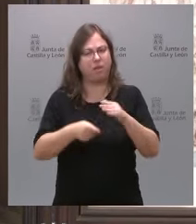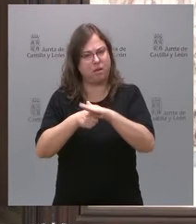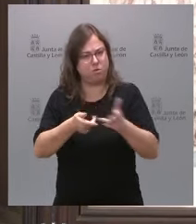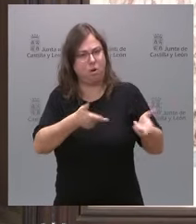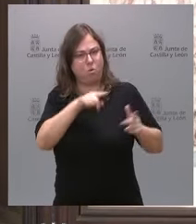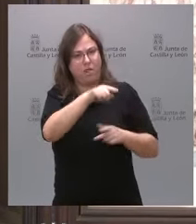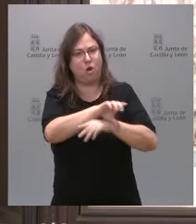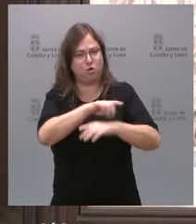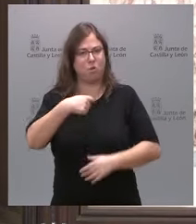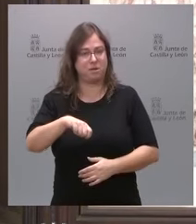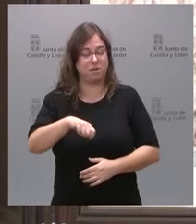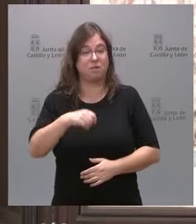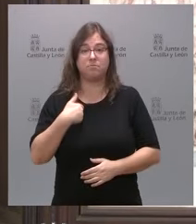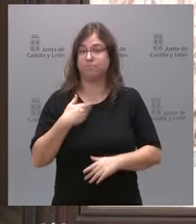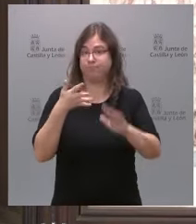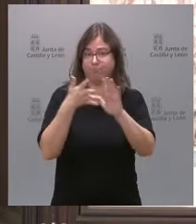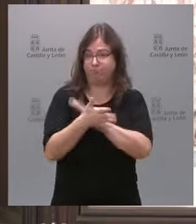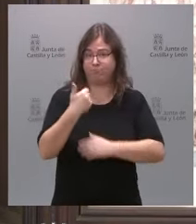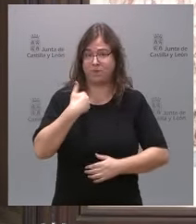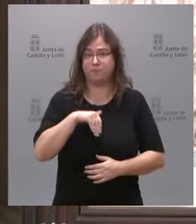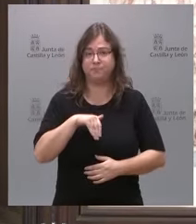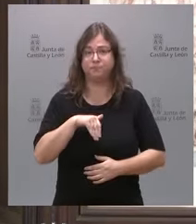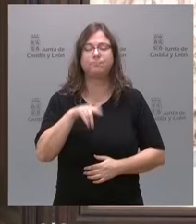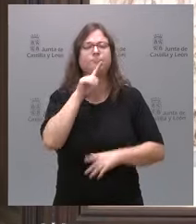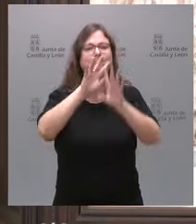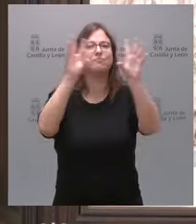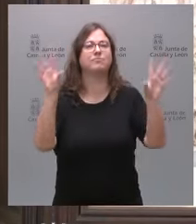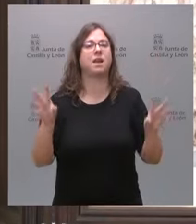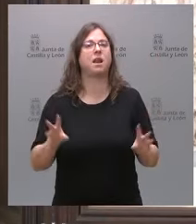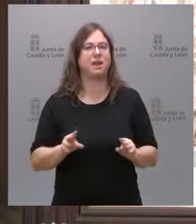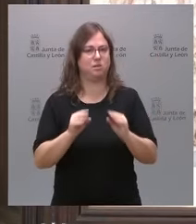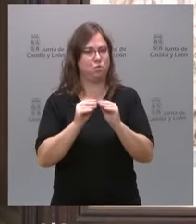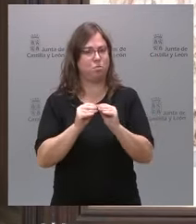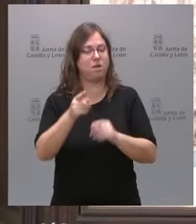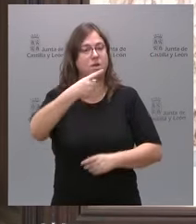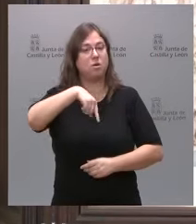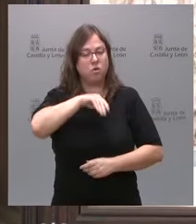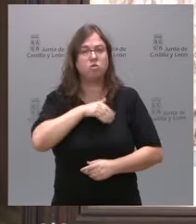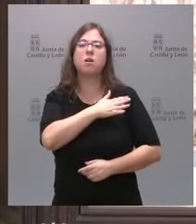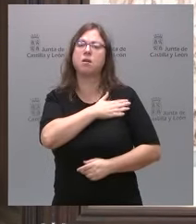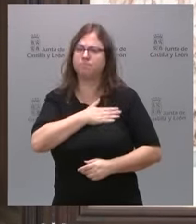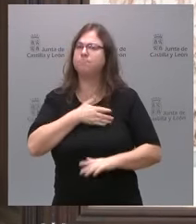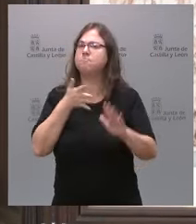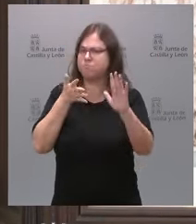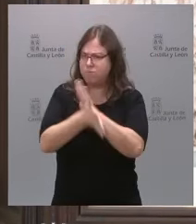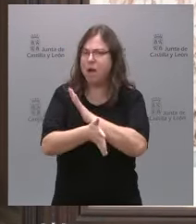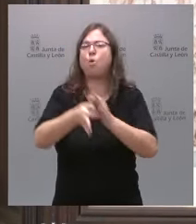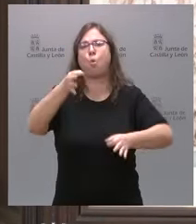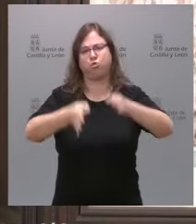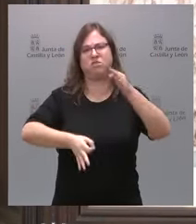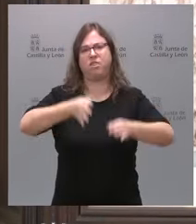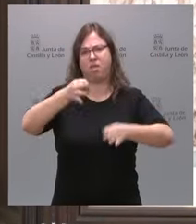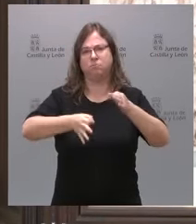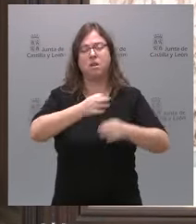Dicho esto, en resumen, vamos a acudir a la justicia. Frente